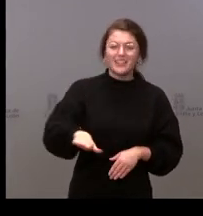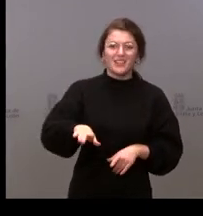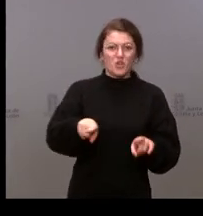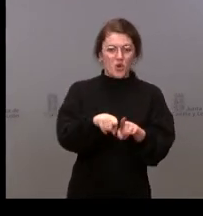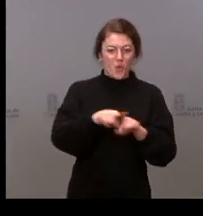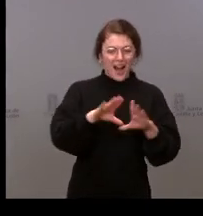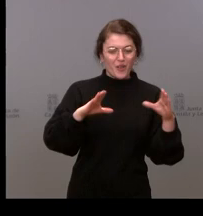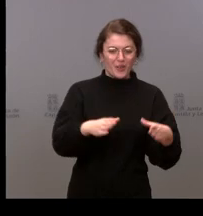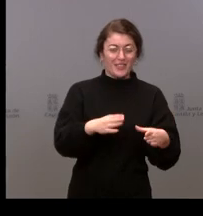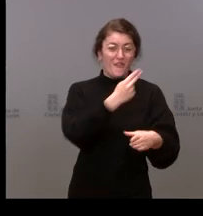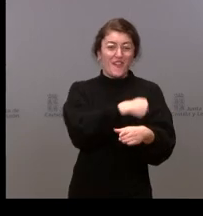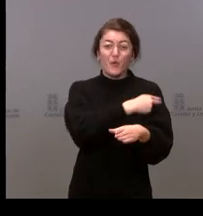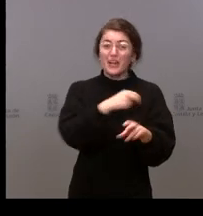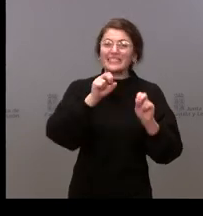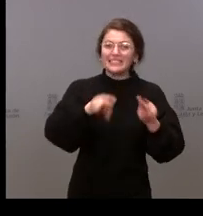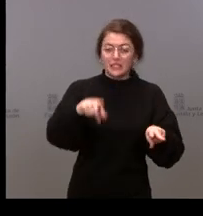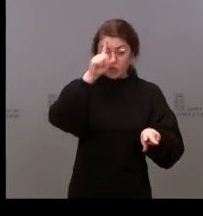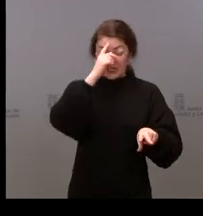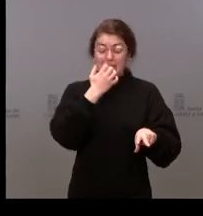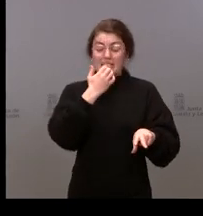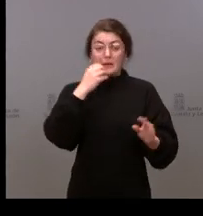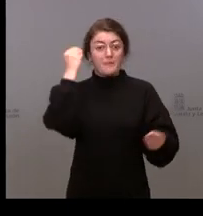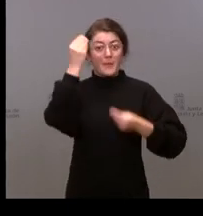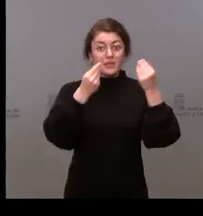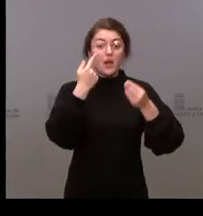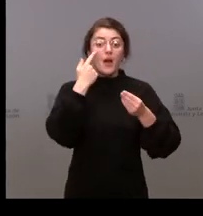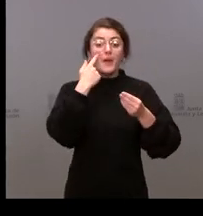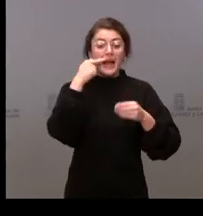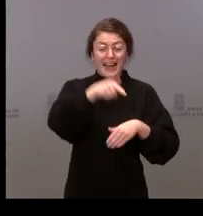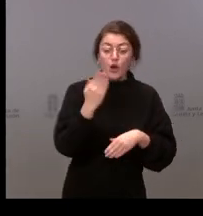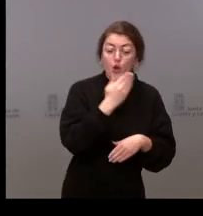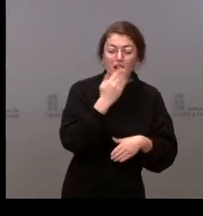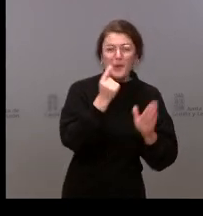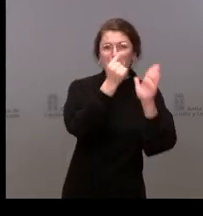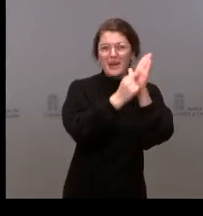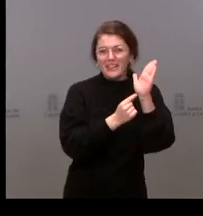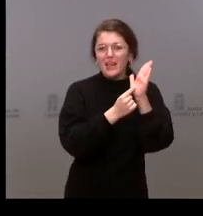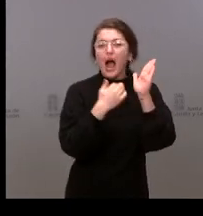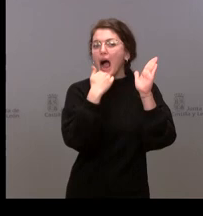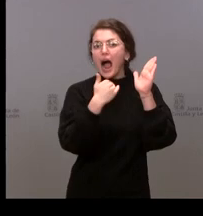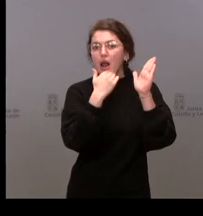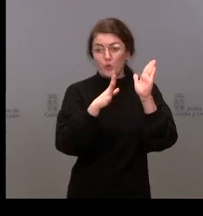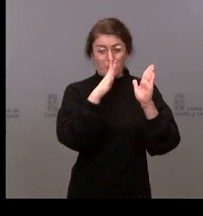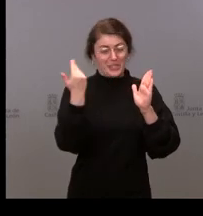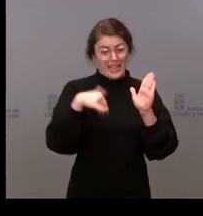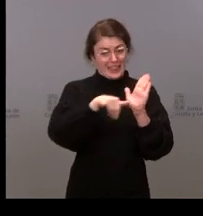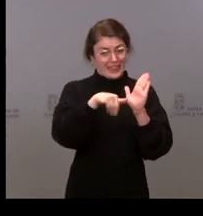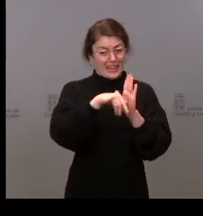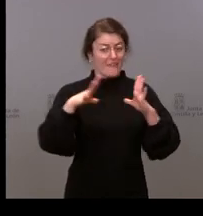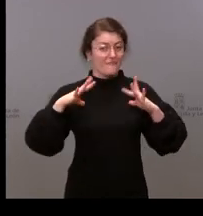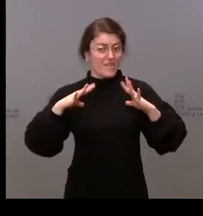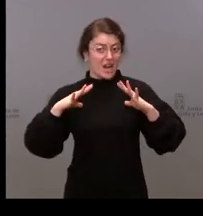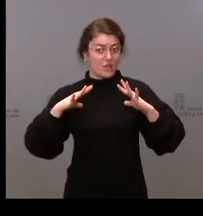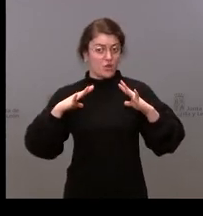colectivo que no está vacunado. No sé si se plantean adoptar algún tipo de medida en los centros, ya que están cercanas a las vacaciones de Navidad. Y